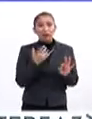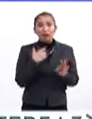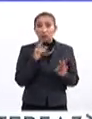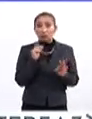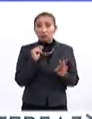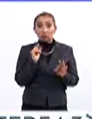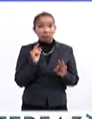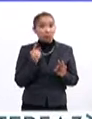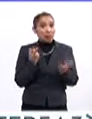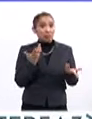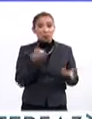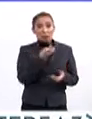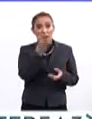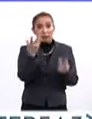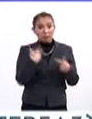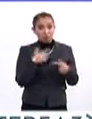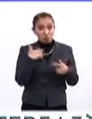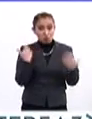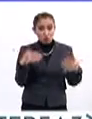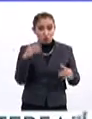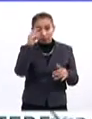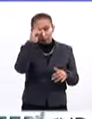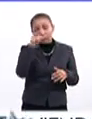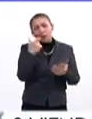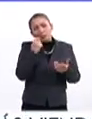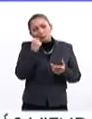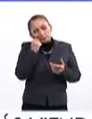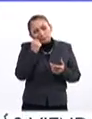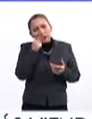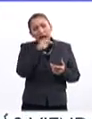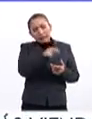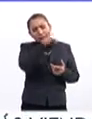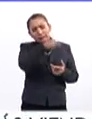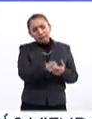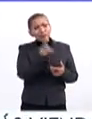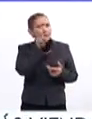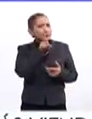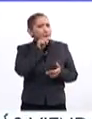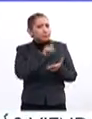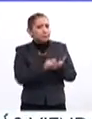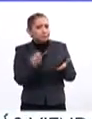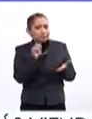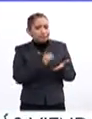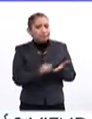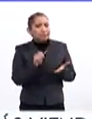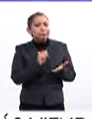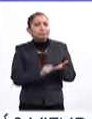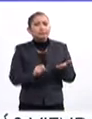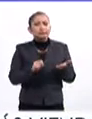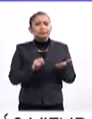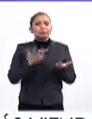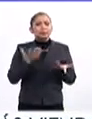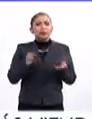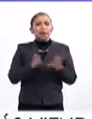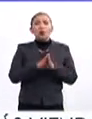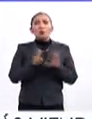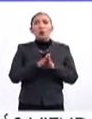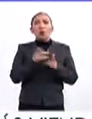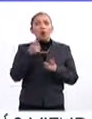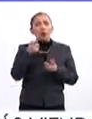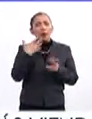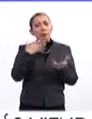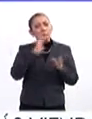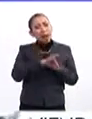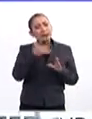no era cualquier cosa. Pese a todo yo creo que es una de las escritoras, digamos, que se ha